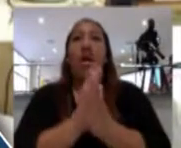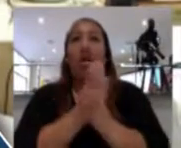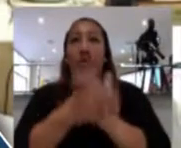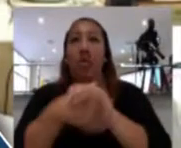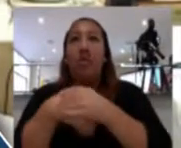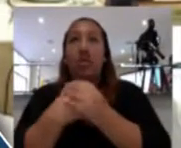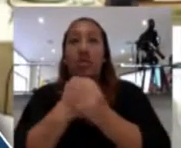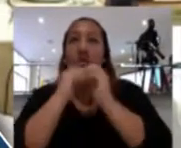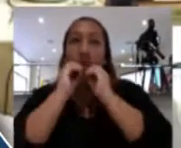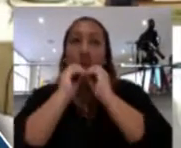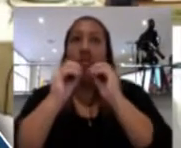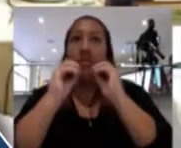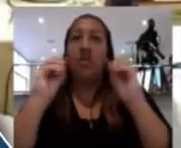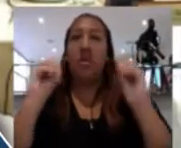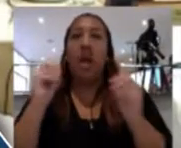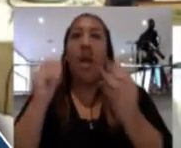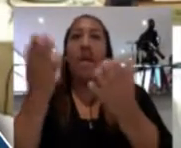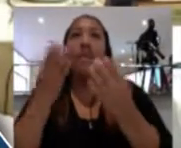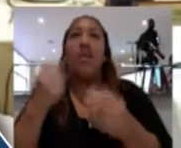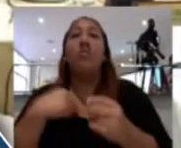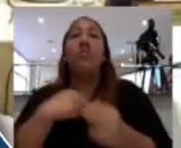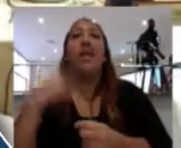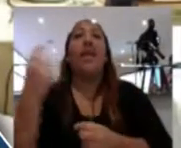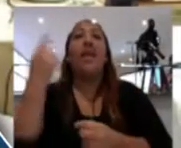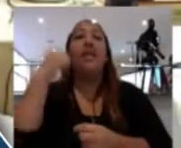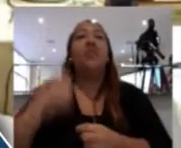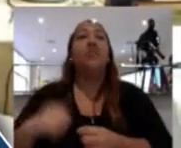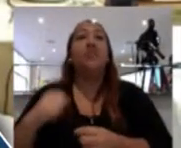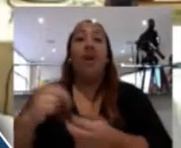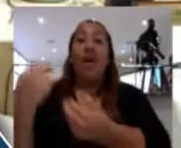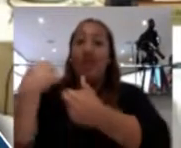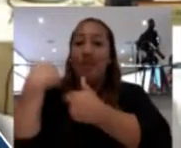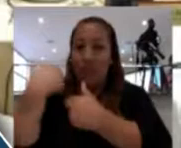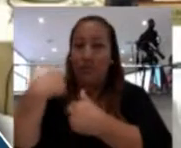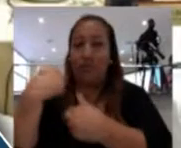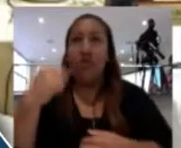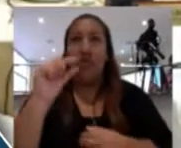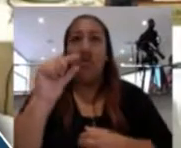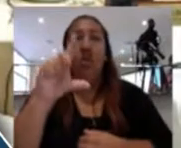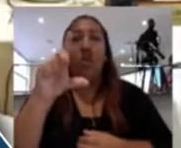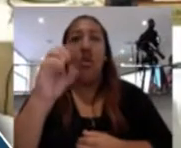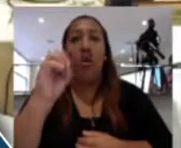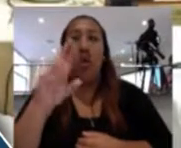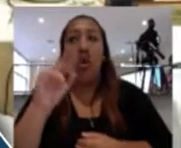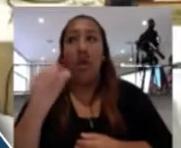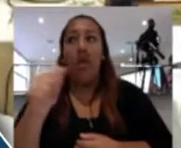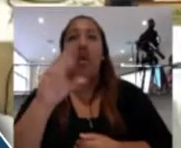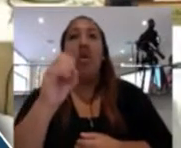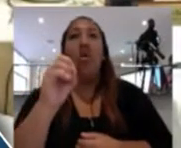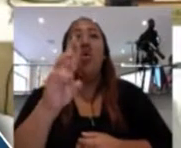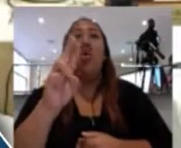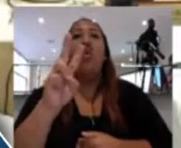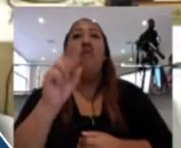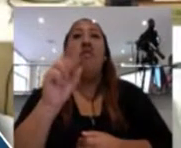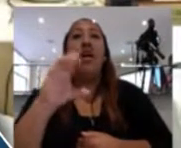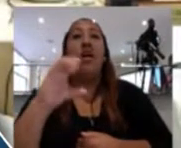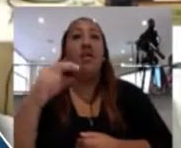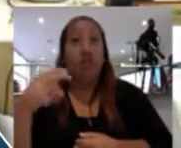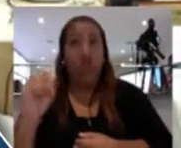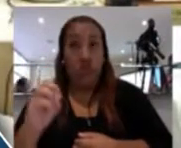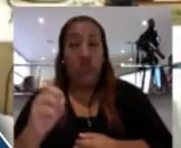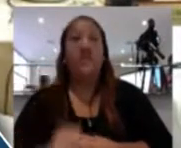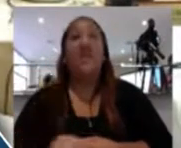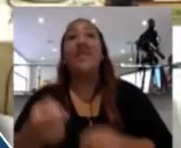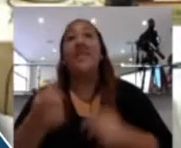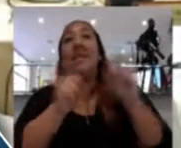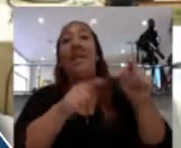pedirle a nuestra gerenta municipal encargada, Gloria Corbacho, que a través de lo que